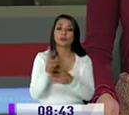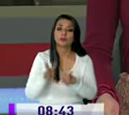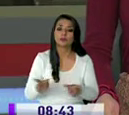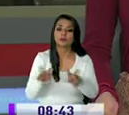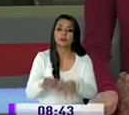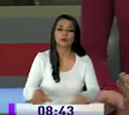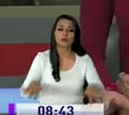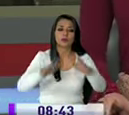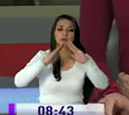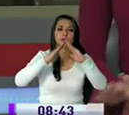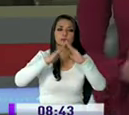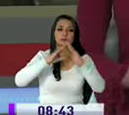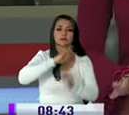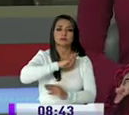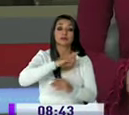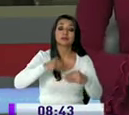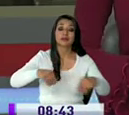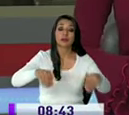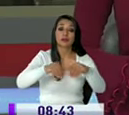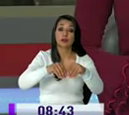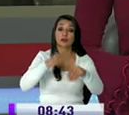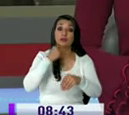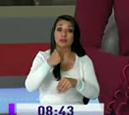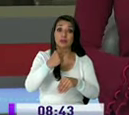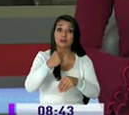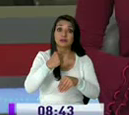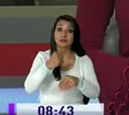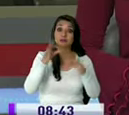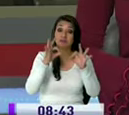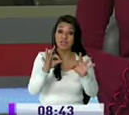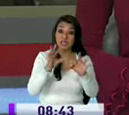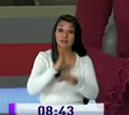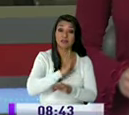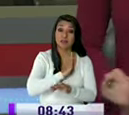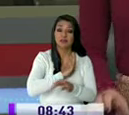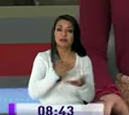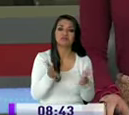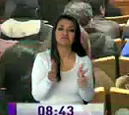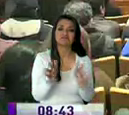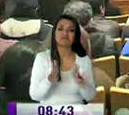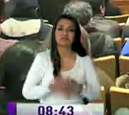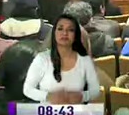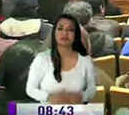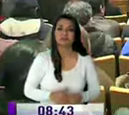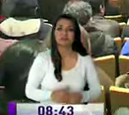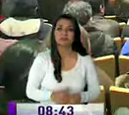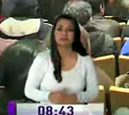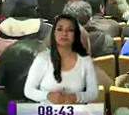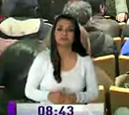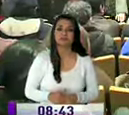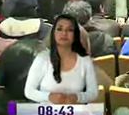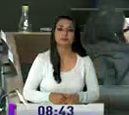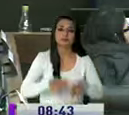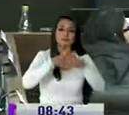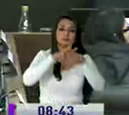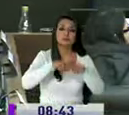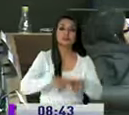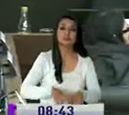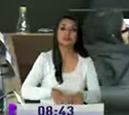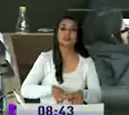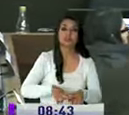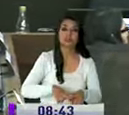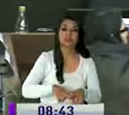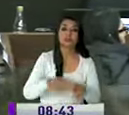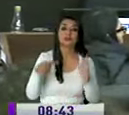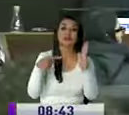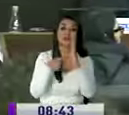del distrito consideran que no se estarían realizando de manera técnica la revisión del incremento excesivo